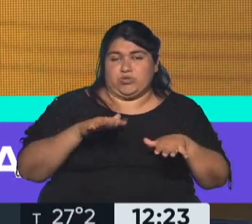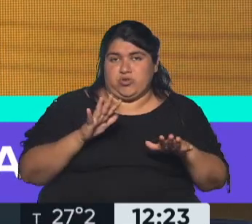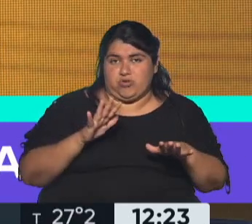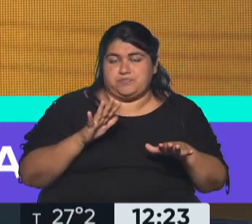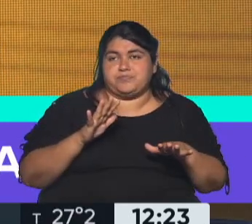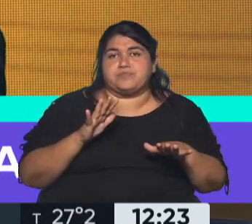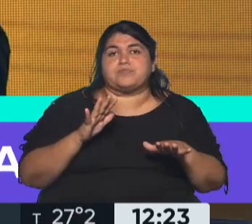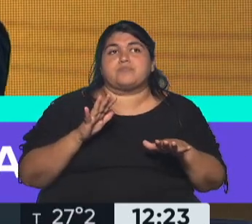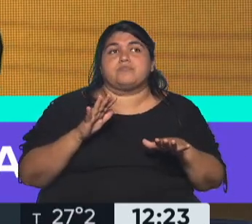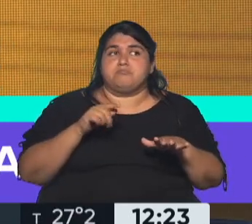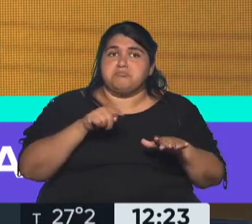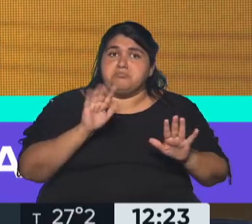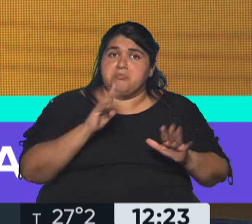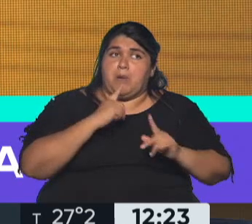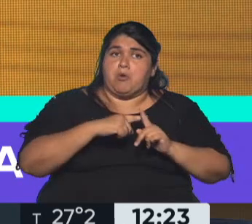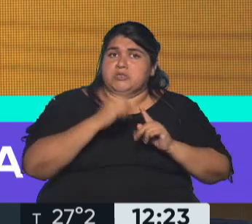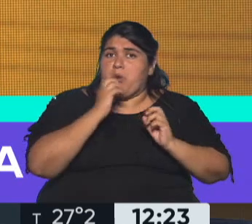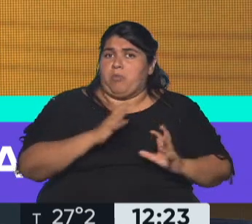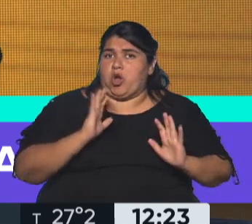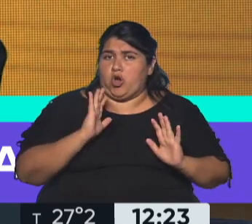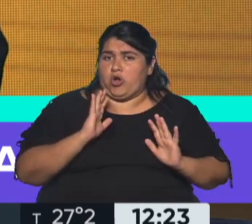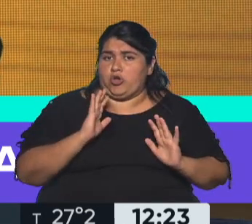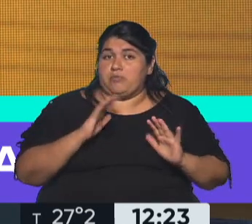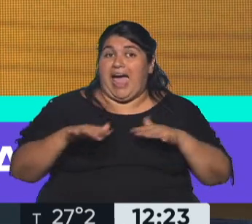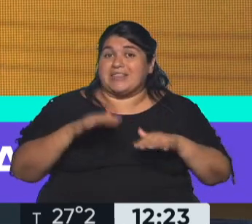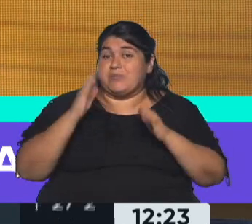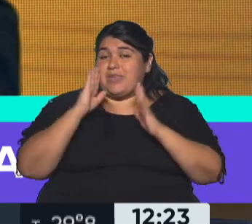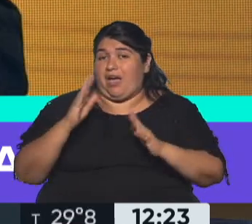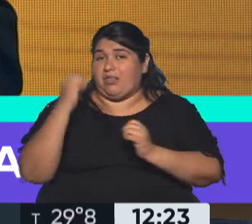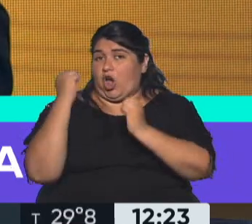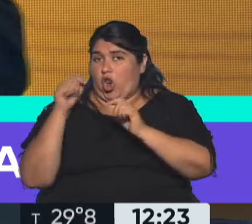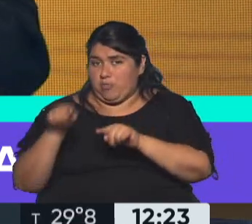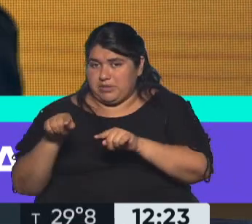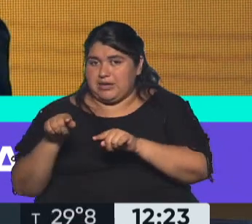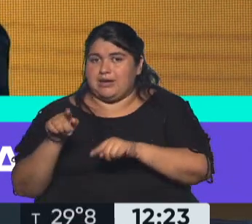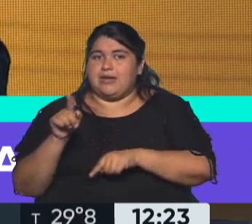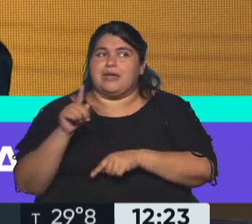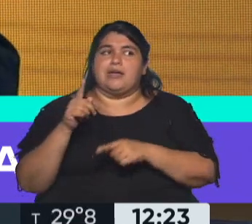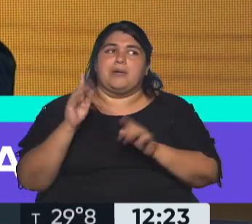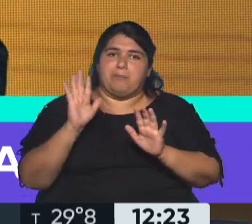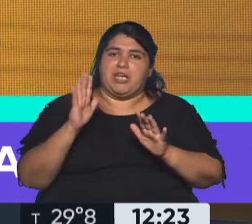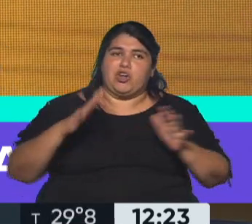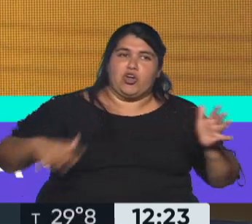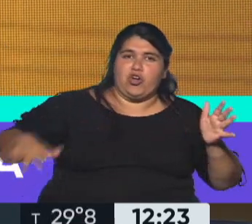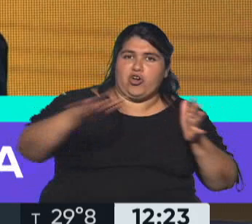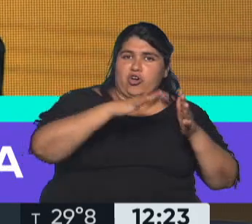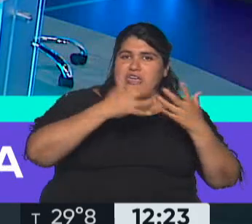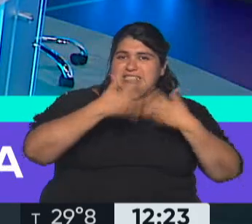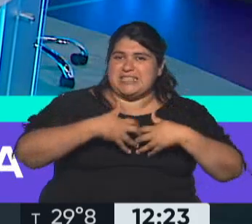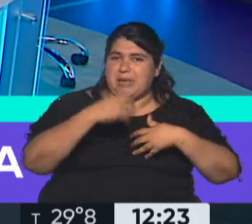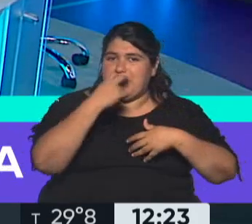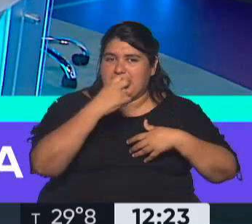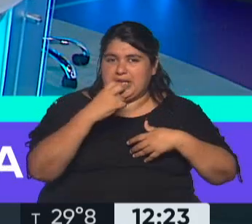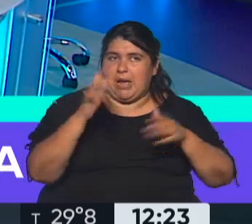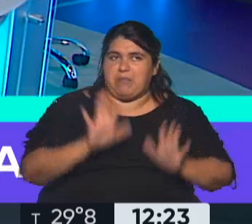favorablemente mejor en cuanto a la actividad económica, pero también el sistema no está preparado para estos días de altísima demanda.